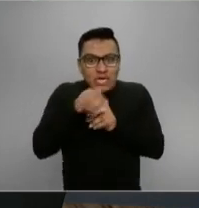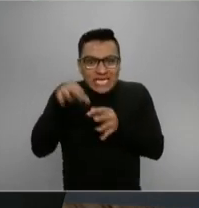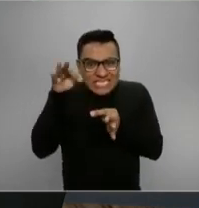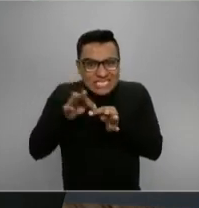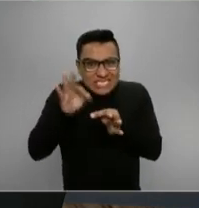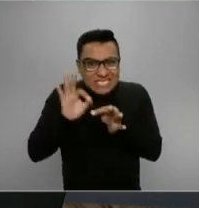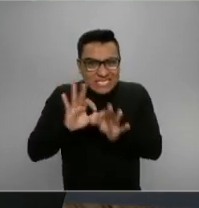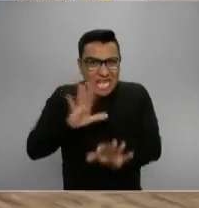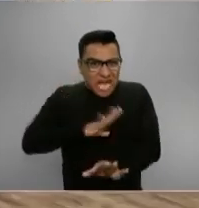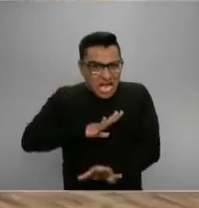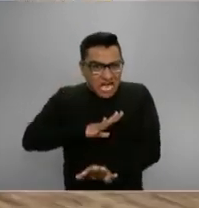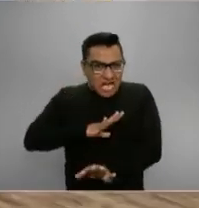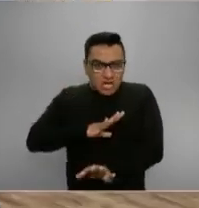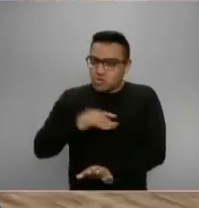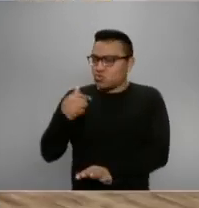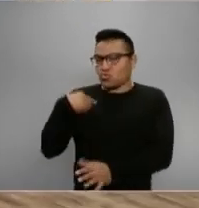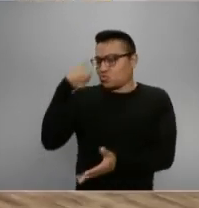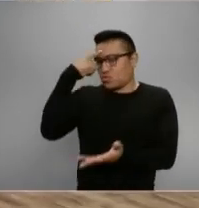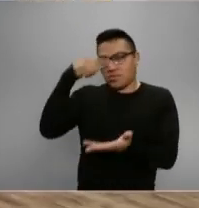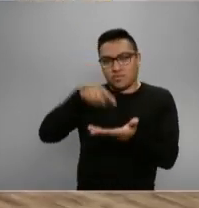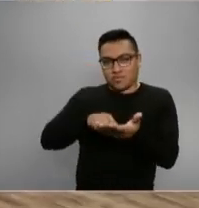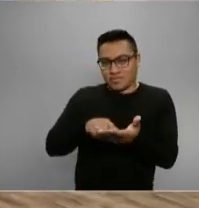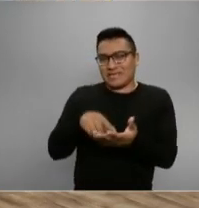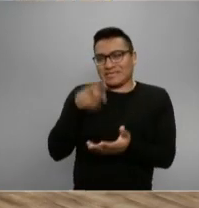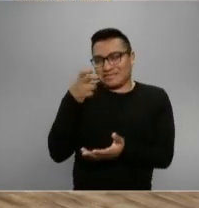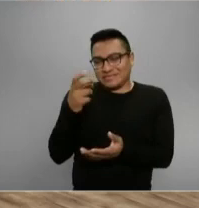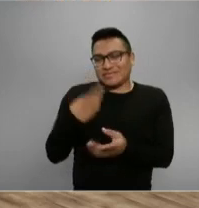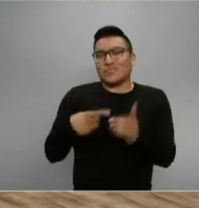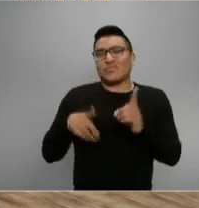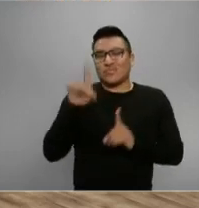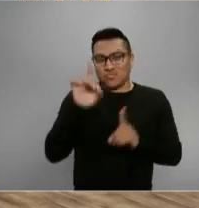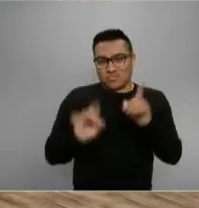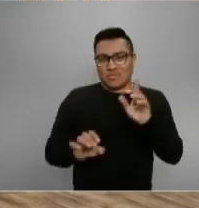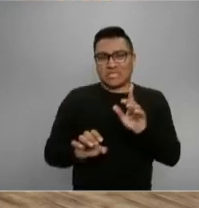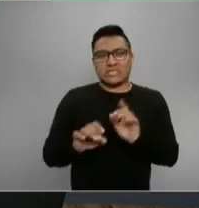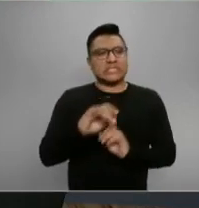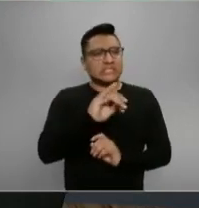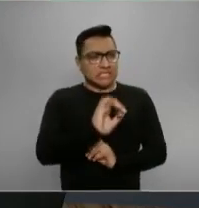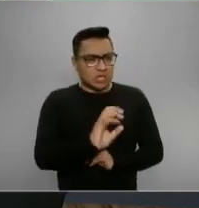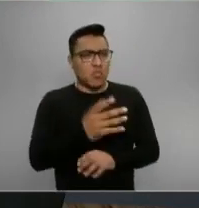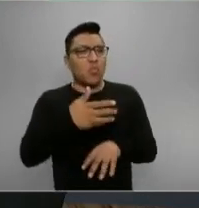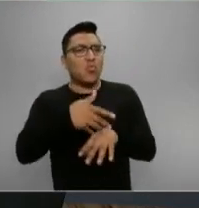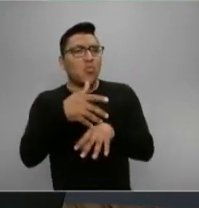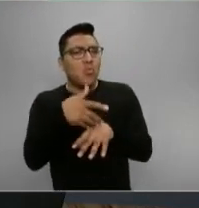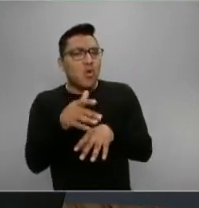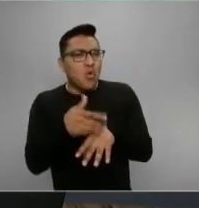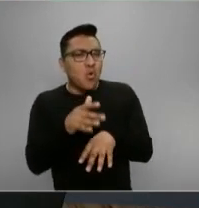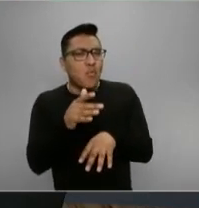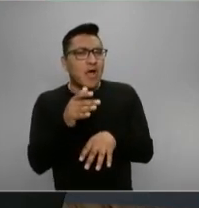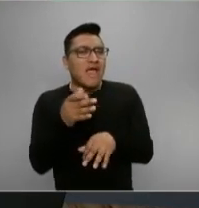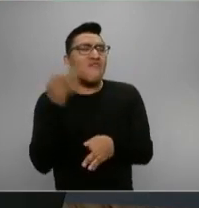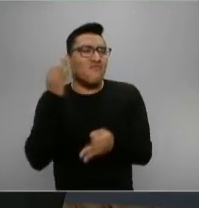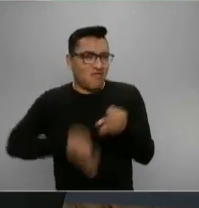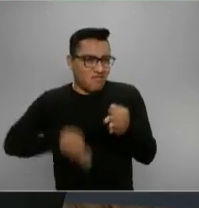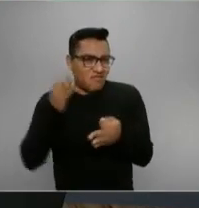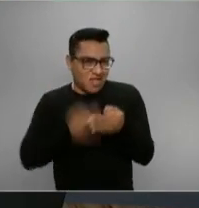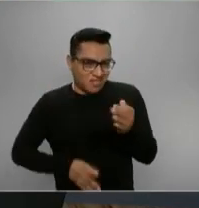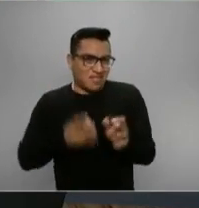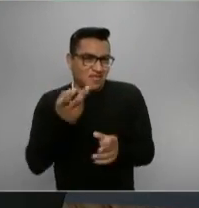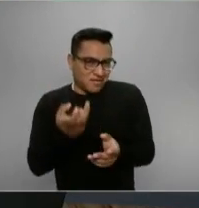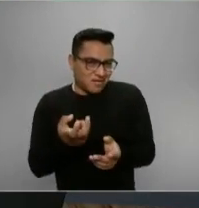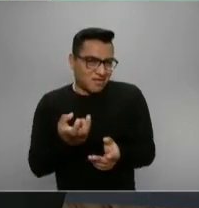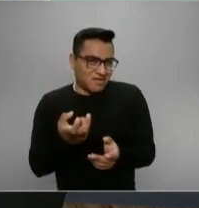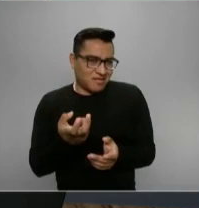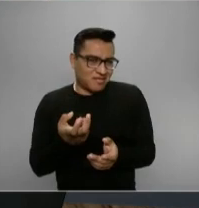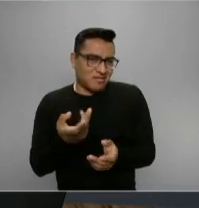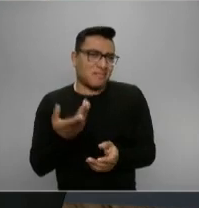No, no creo, hay muchas dudas, por ejemplo, con respecto a... O hay una cifra negra, digamos que hay una especie de cifra negra de casos